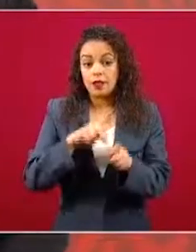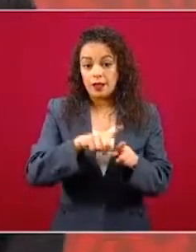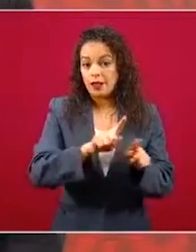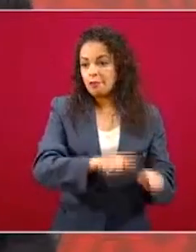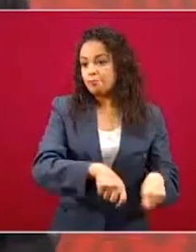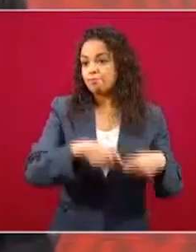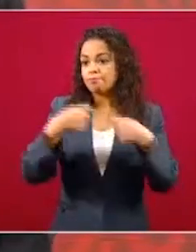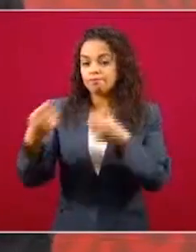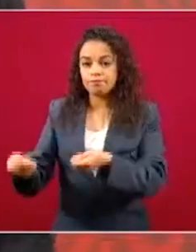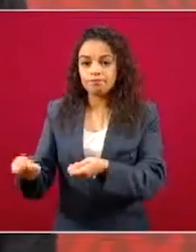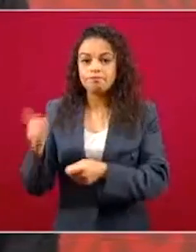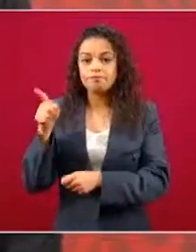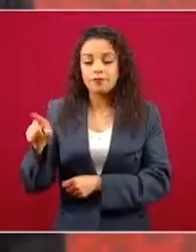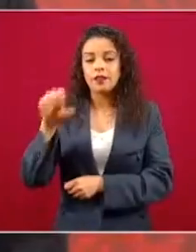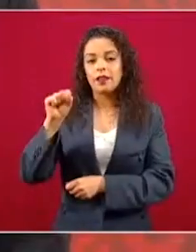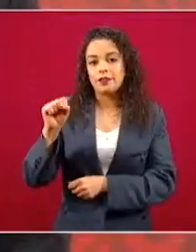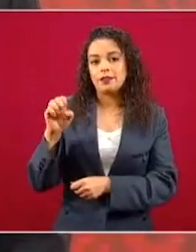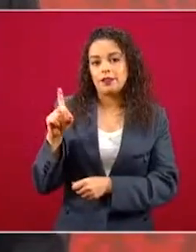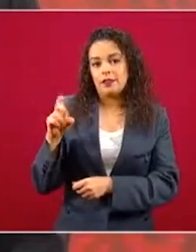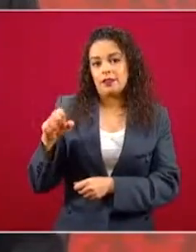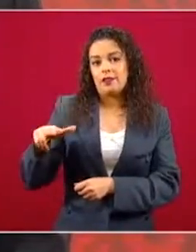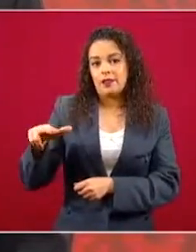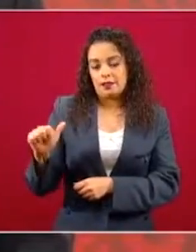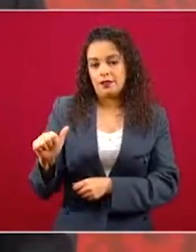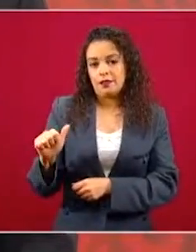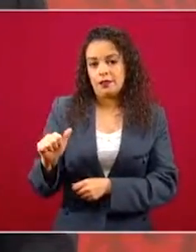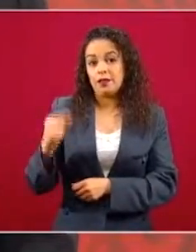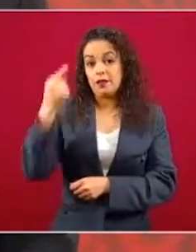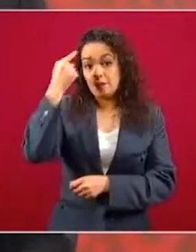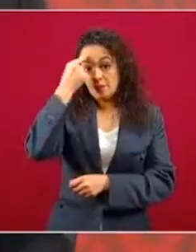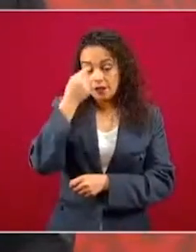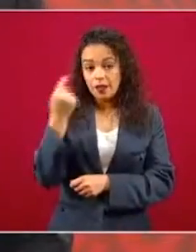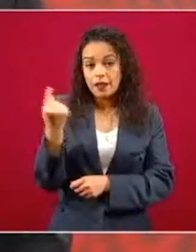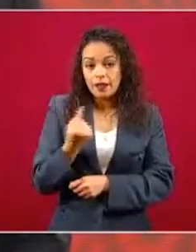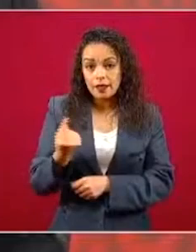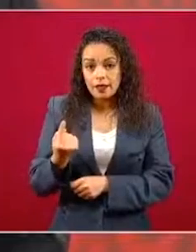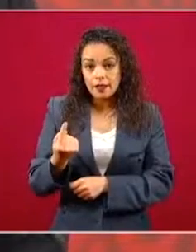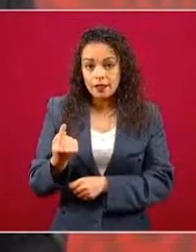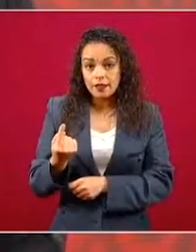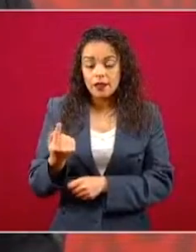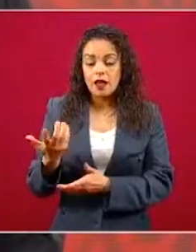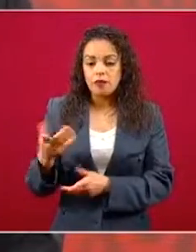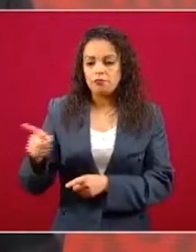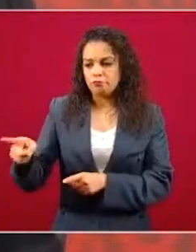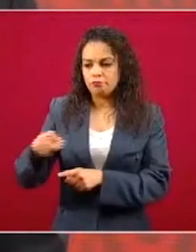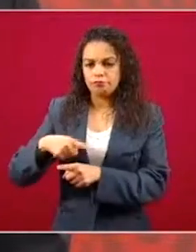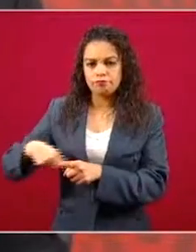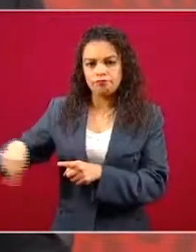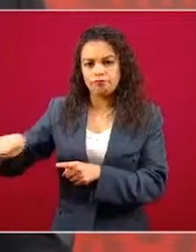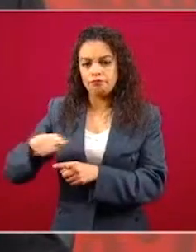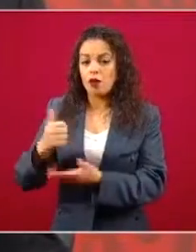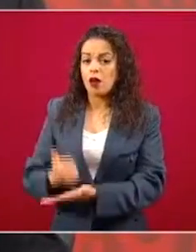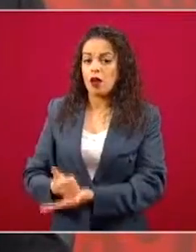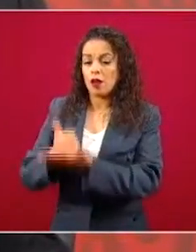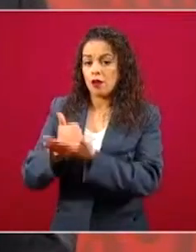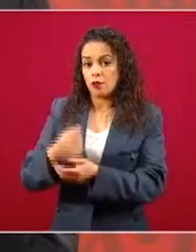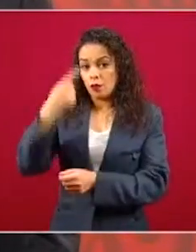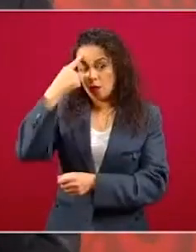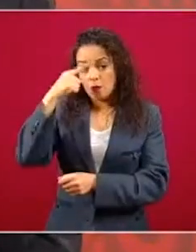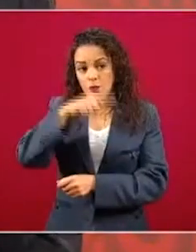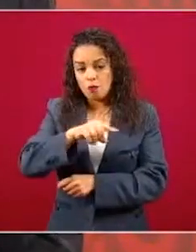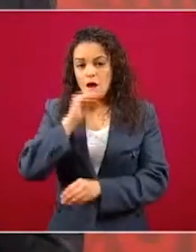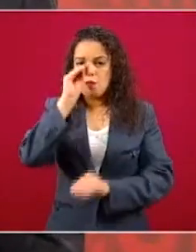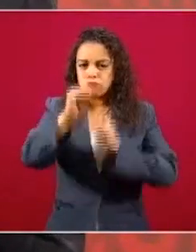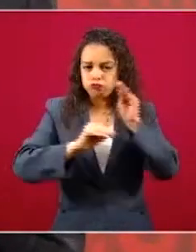para que los rehabilitara, los equipara,